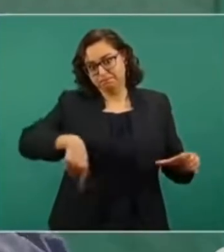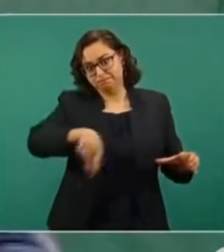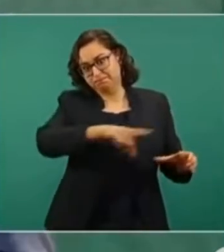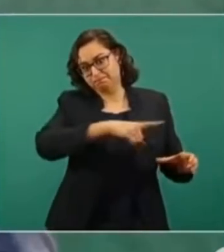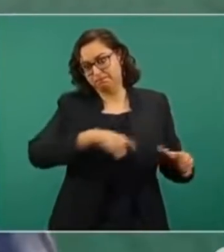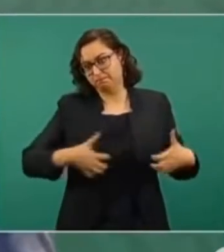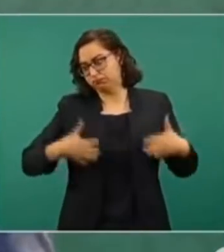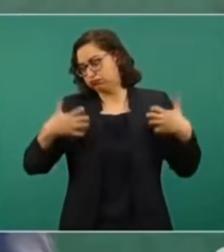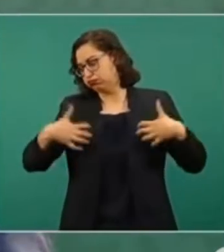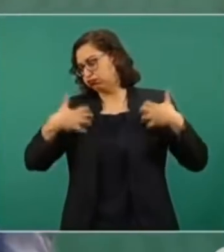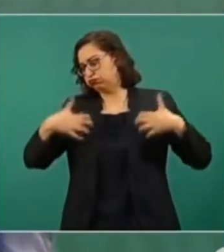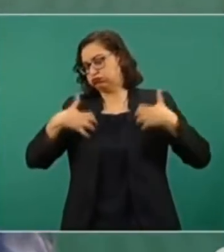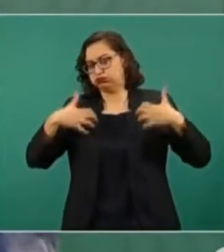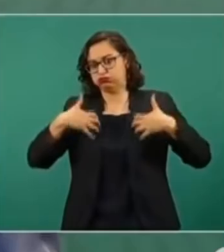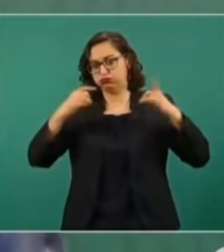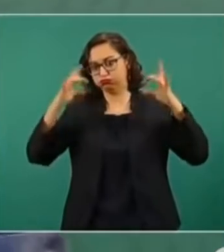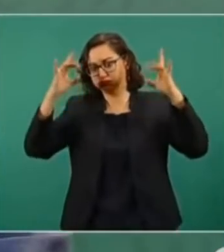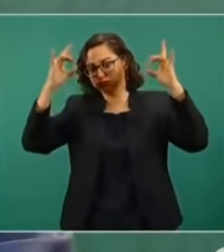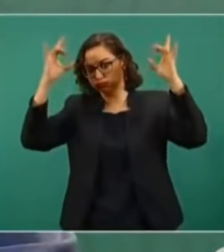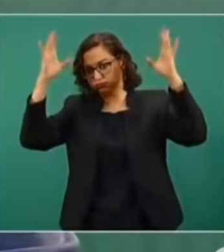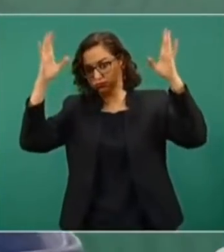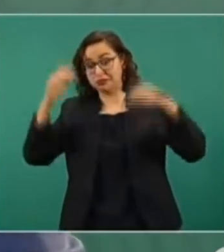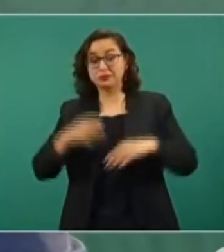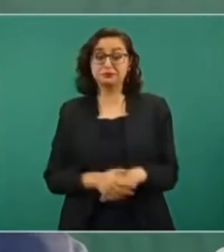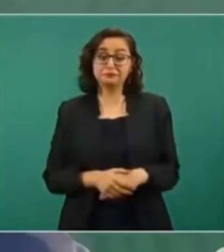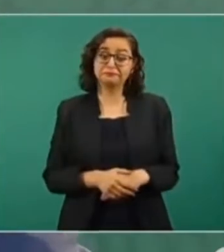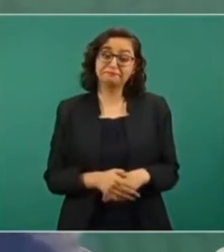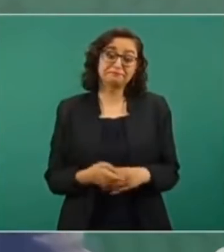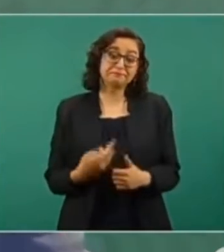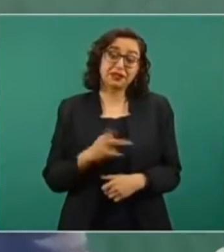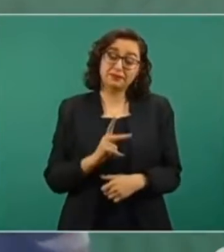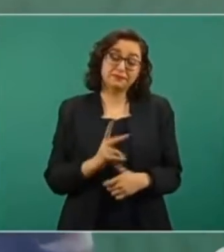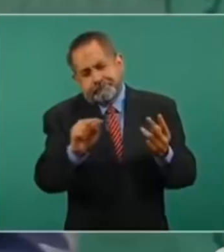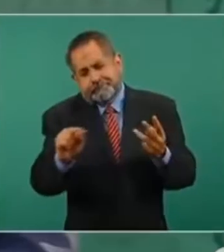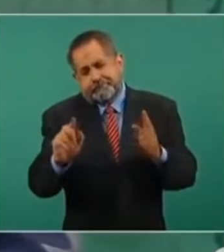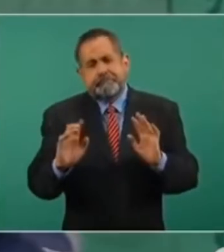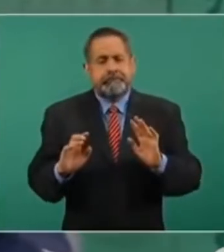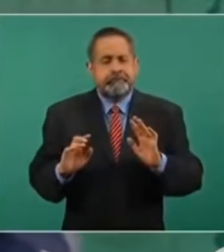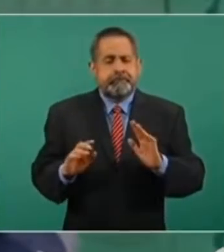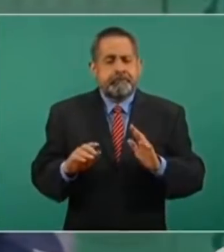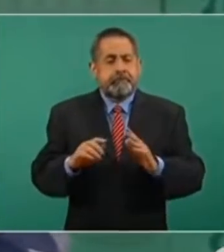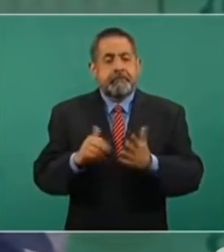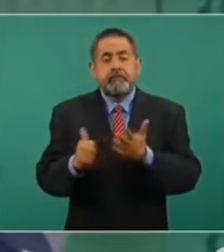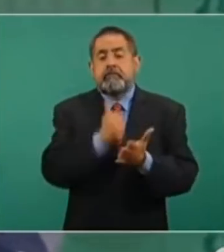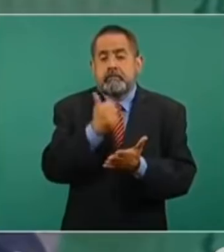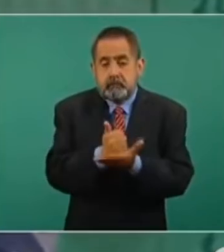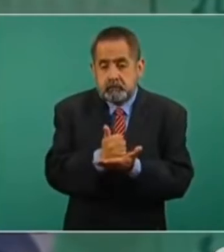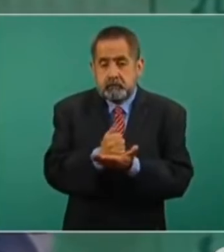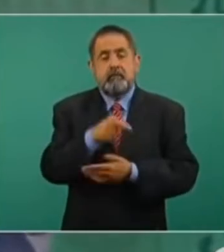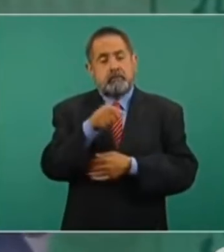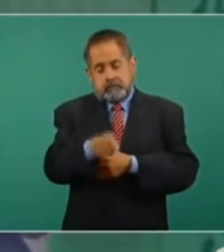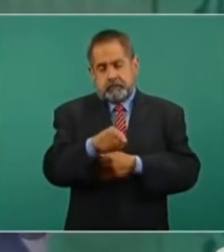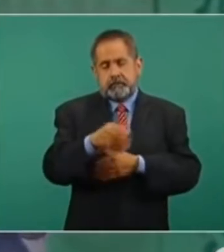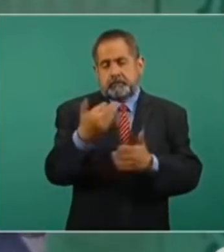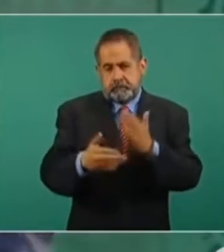se enojan mucho. Pero ya se van a ir contentando. Amigos y amigas, me despido de esta